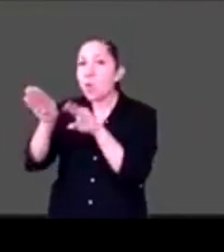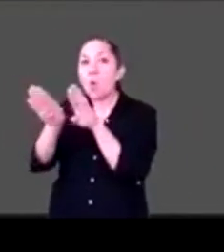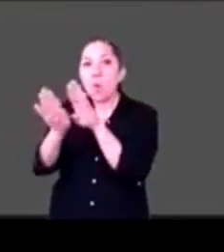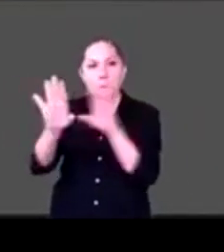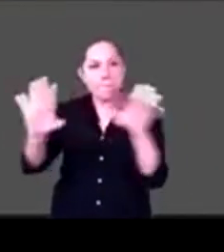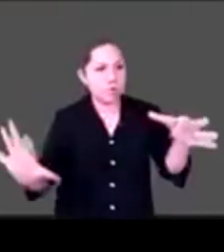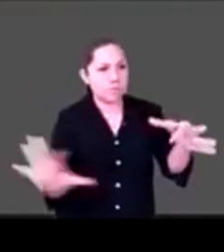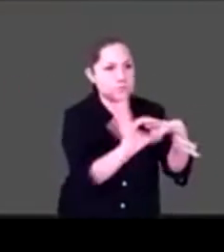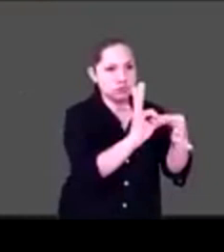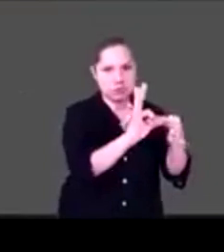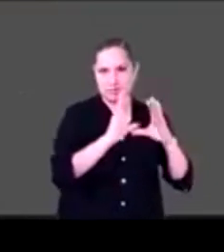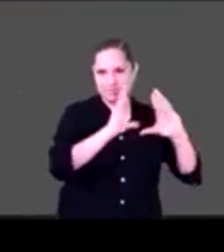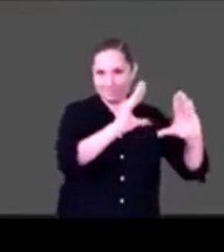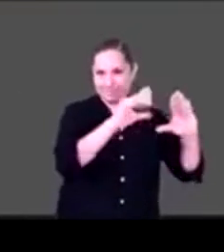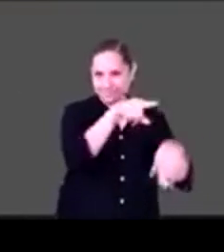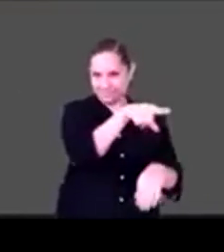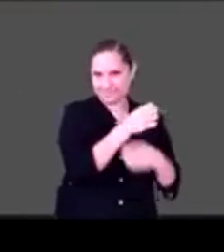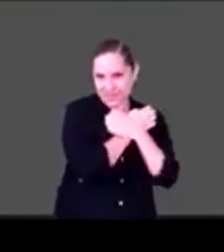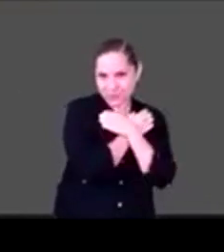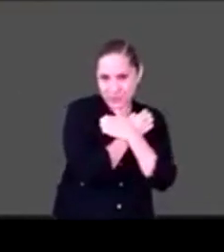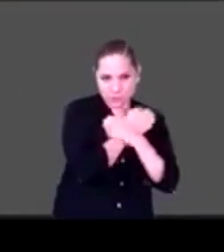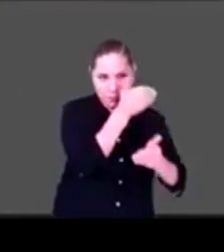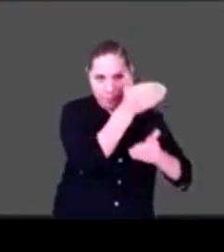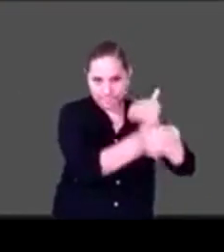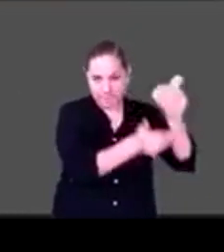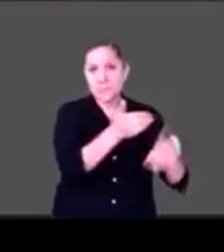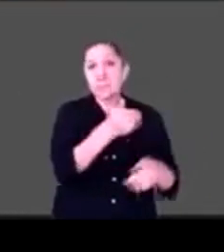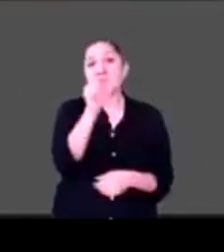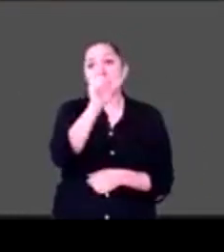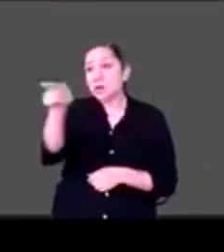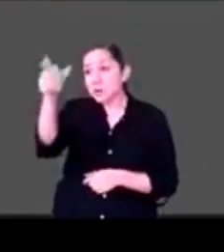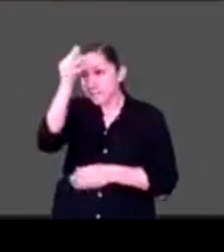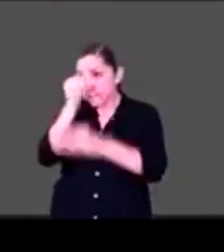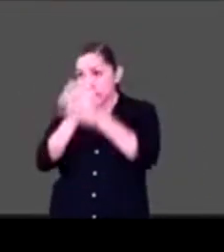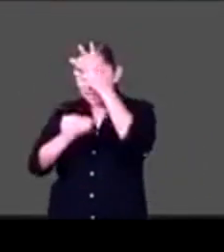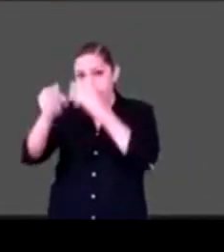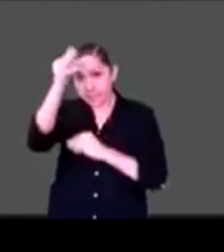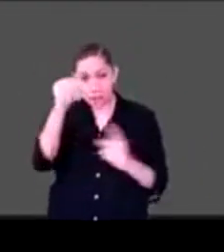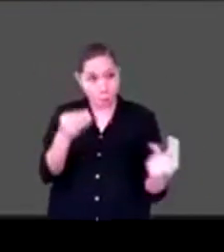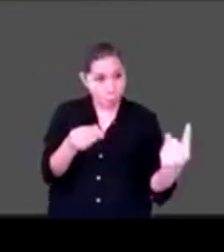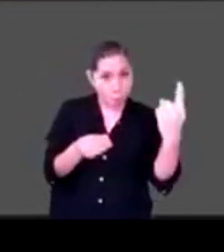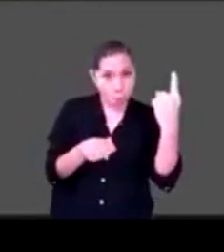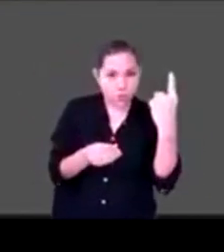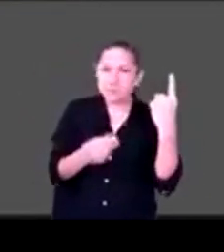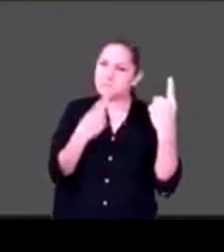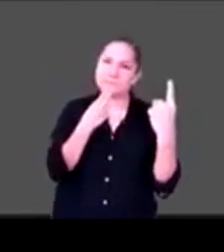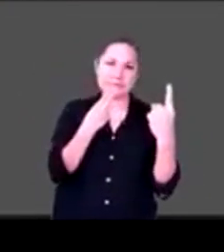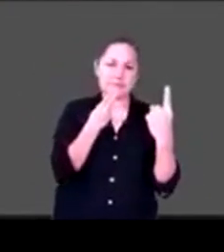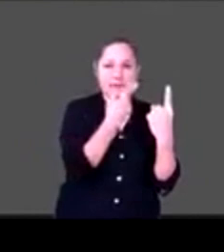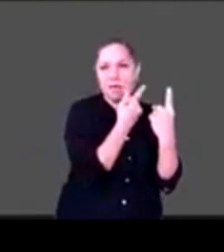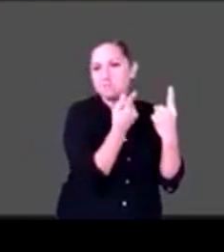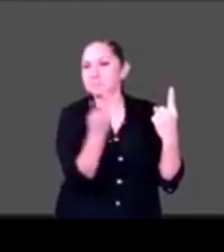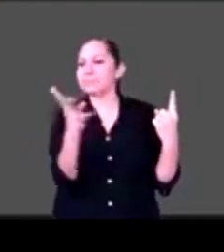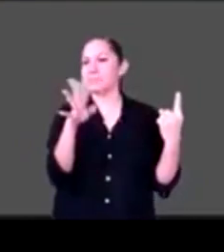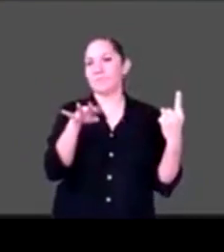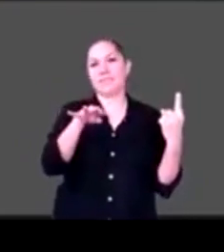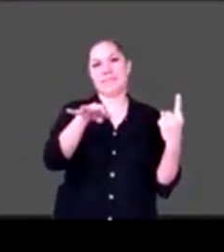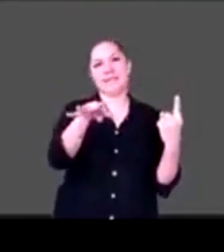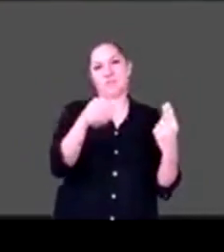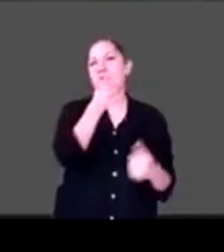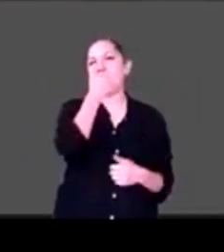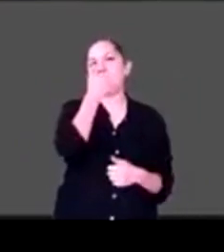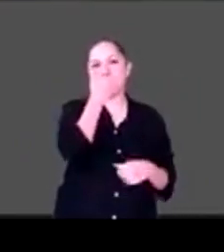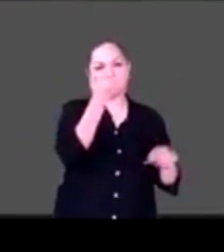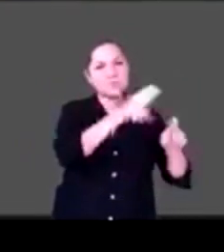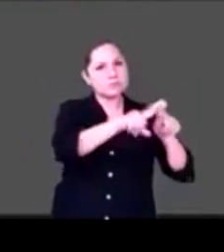de eso van a poder hacer adecuaciones curriculares para el resto de los 19 compañeros de Alonso. Por lo cual, la calidad educativa de la escuela